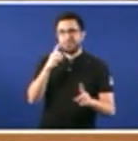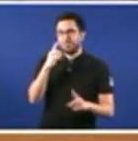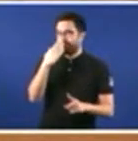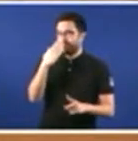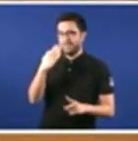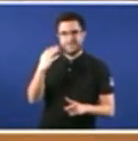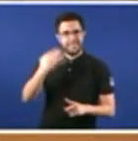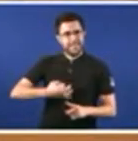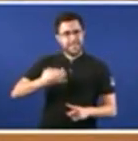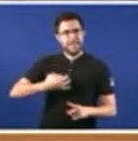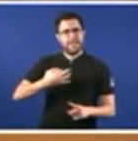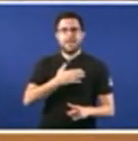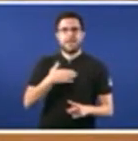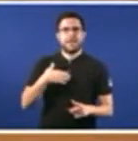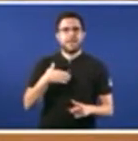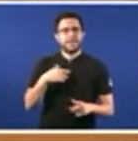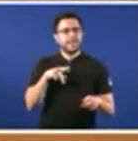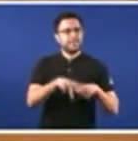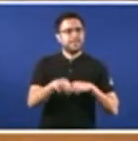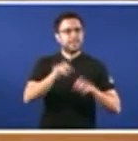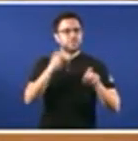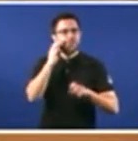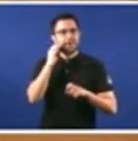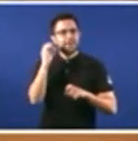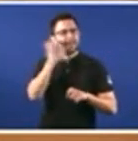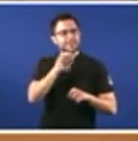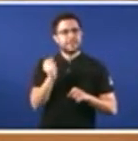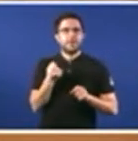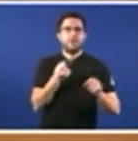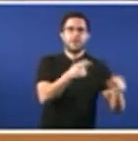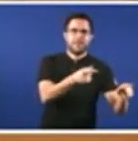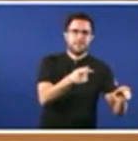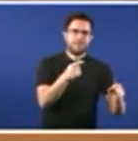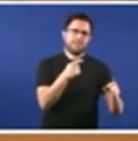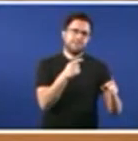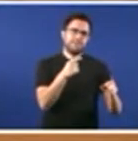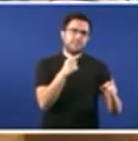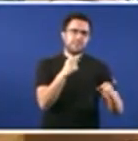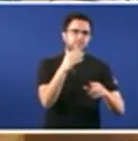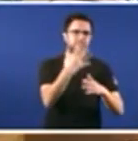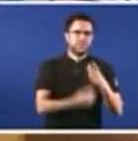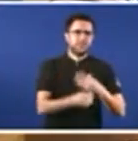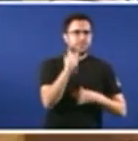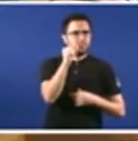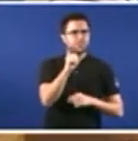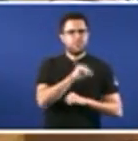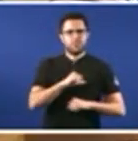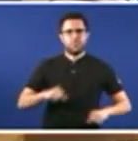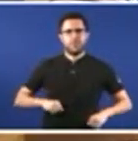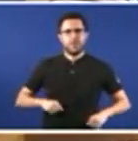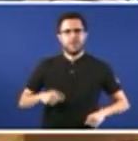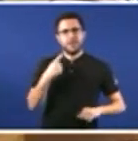que as mulleres galegas teñan que ir a Portugal a abortar exixe a retirada dese anteproxecto Mire,